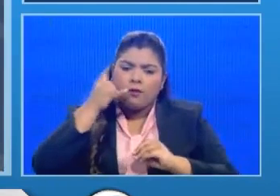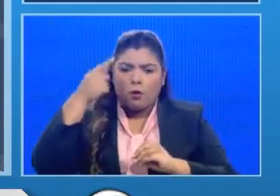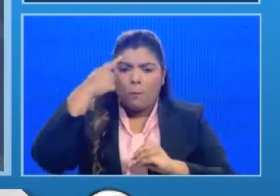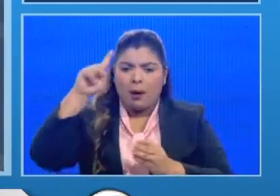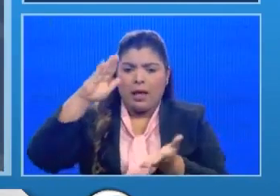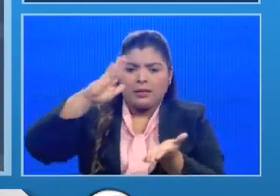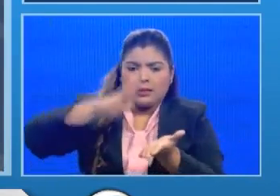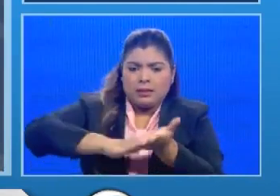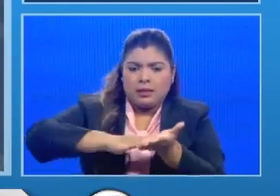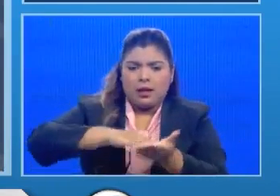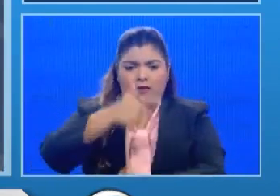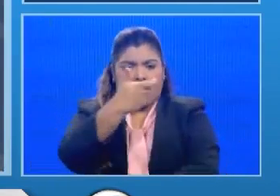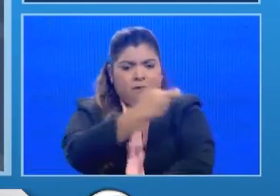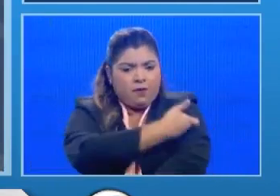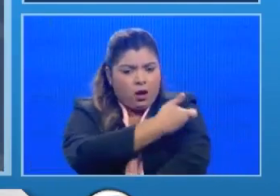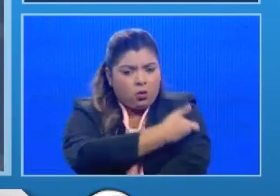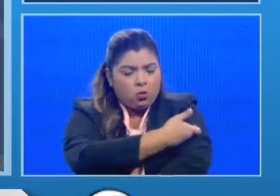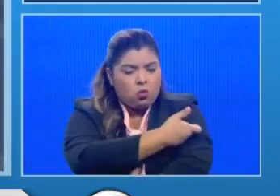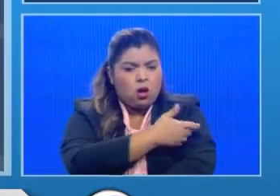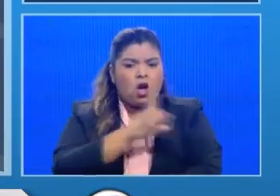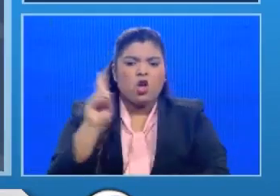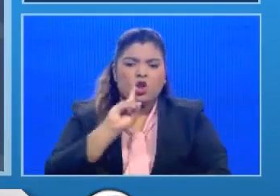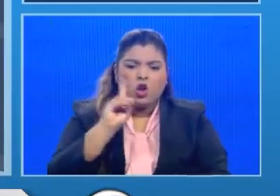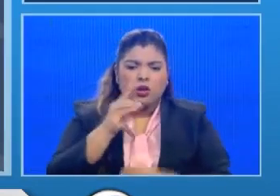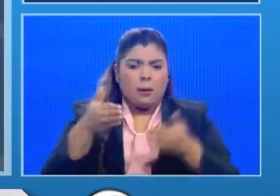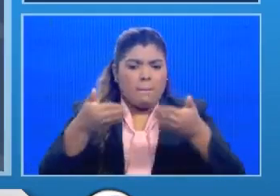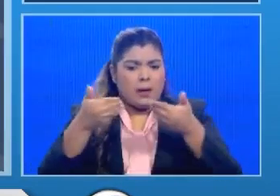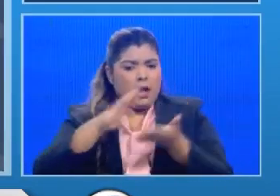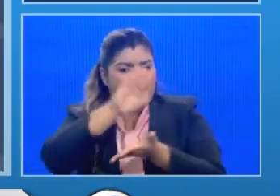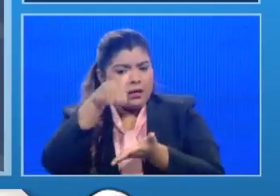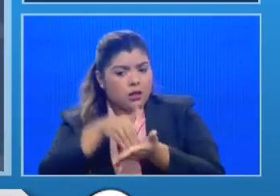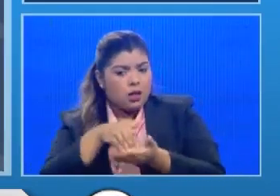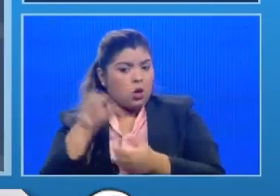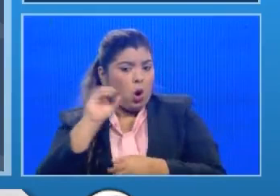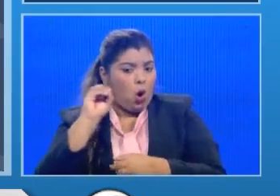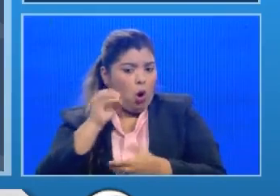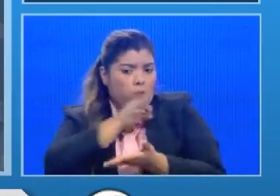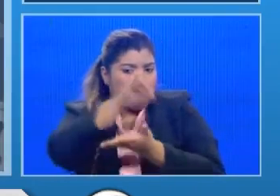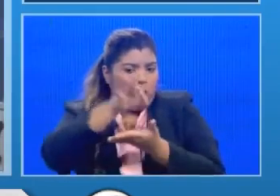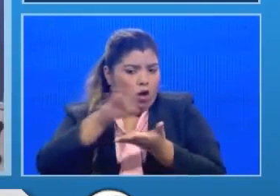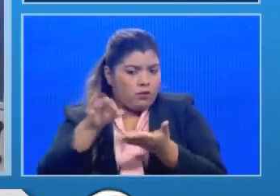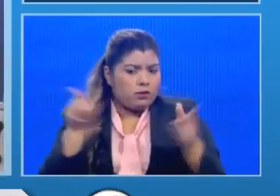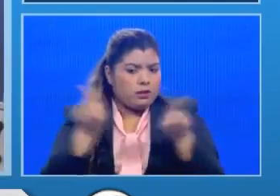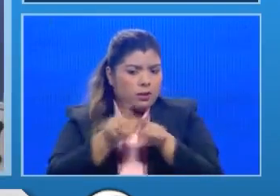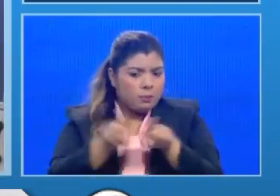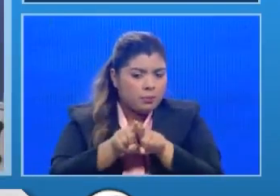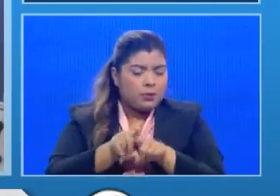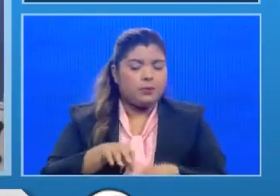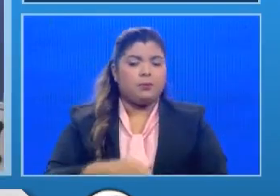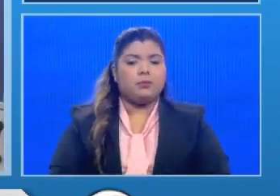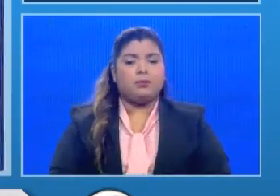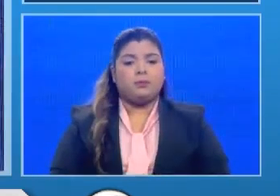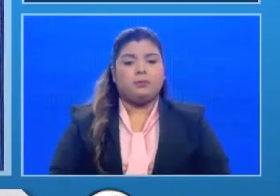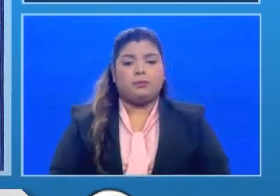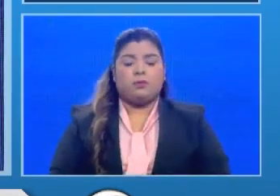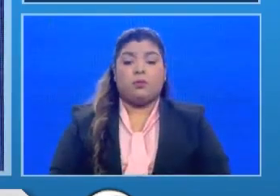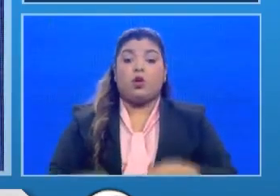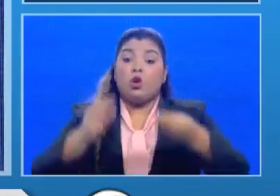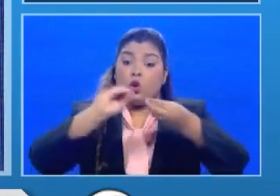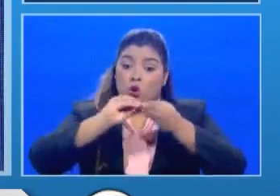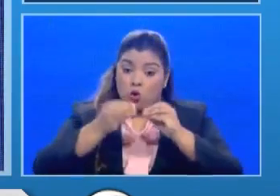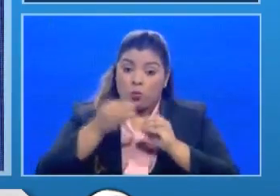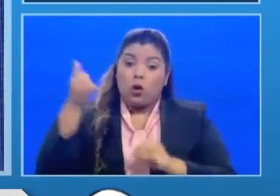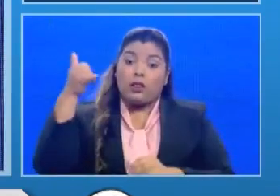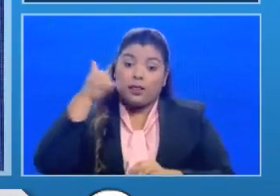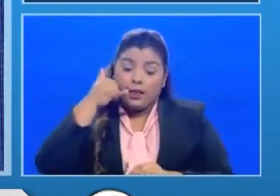vacuna de la influencia es para la ciudad de Panamá o para todo el país el teléfono que hemos estado brindando es un